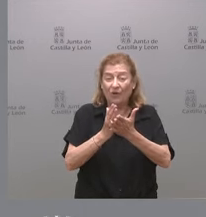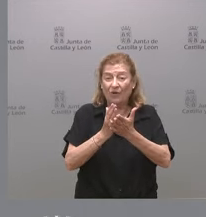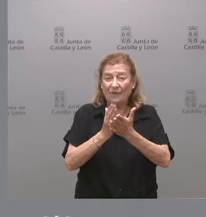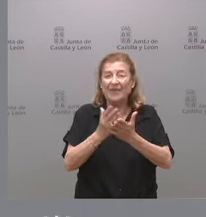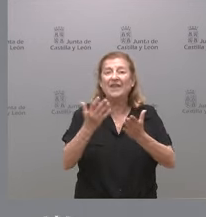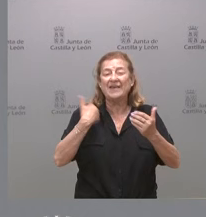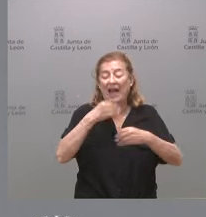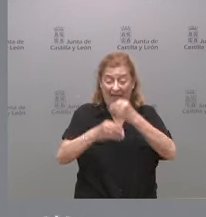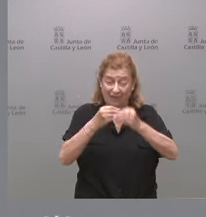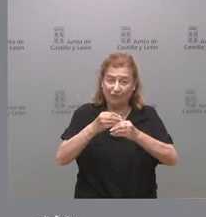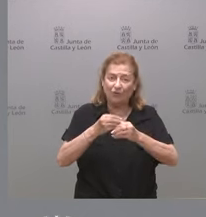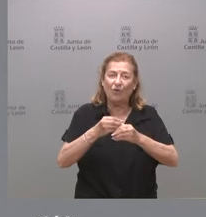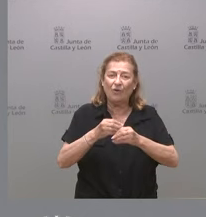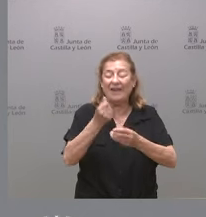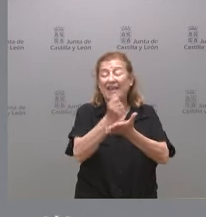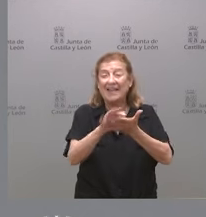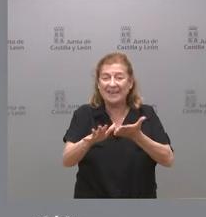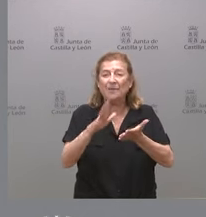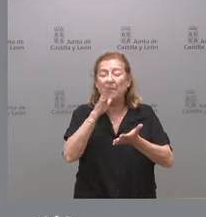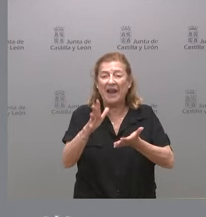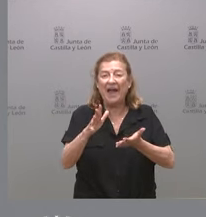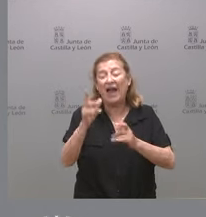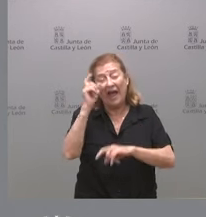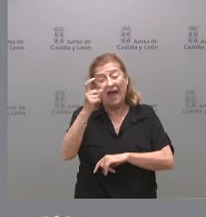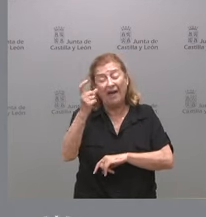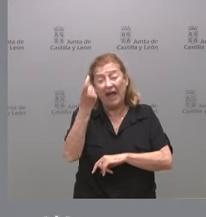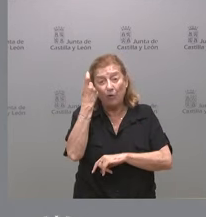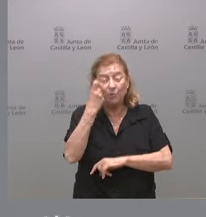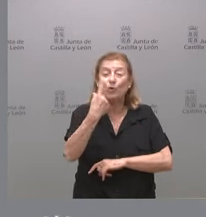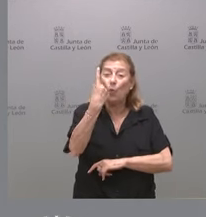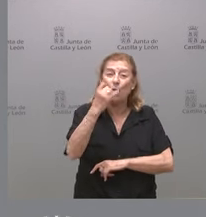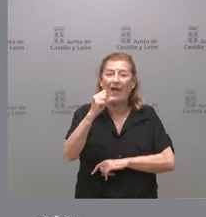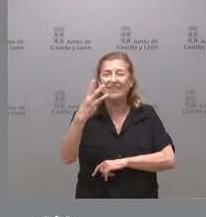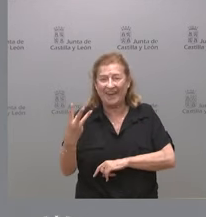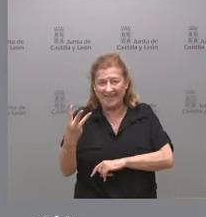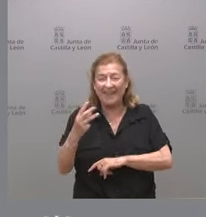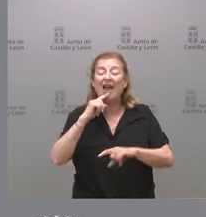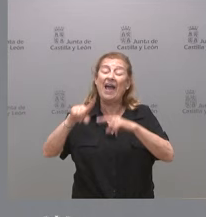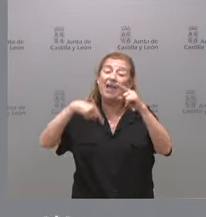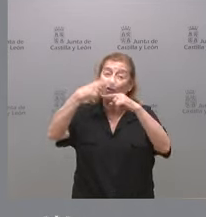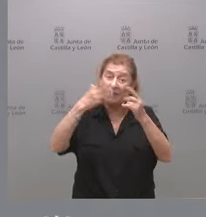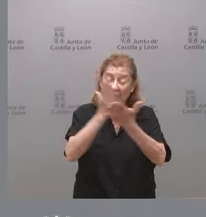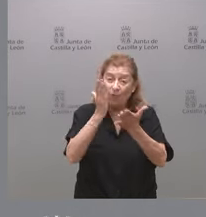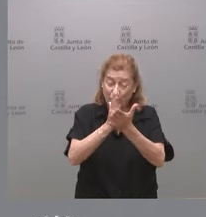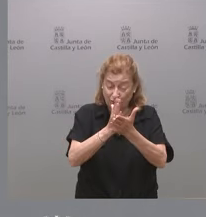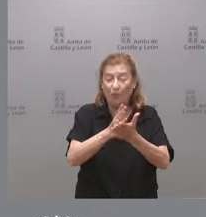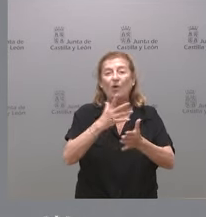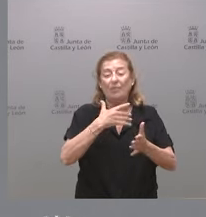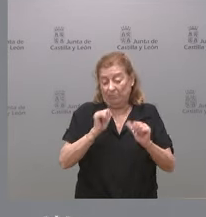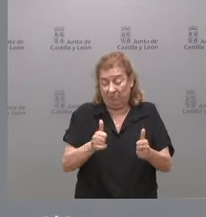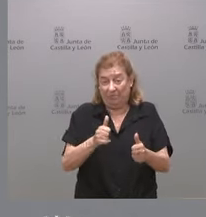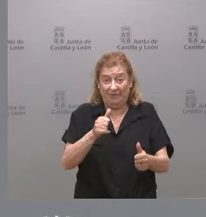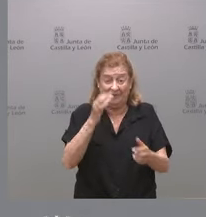hemos alcanzado ya esa gratuidad de los alumnos entre uno a tres años y el próximo curso, por tanto, el que se inicia